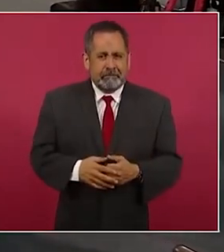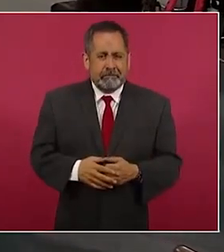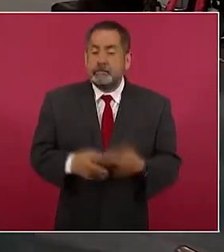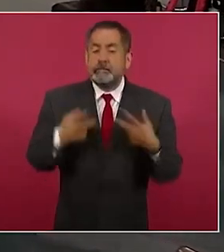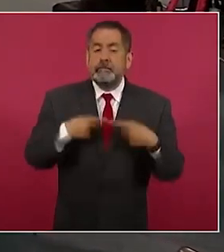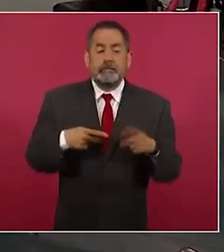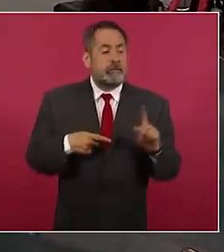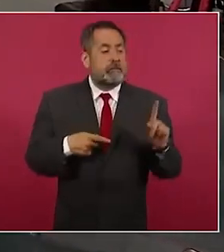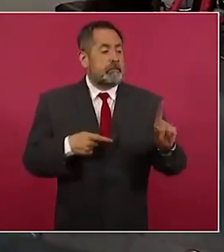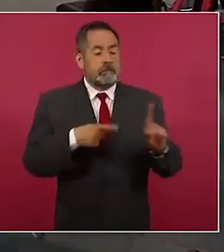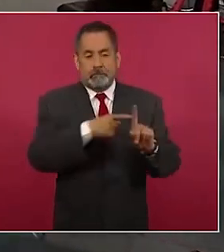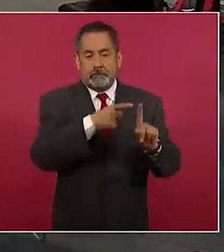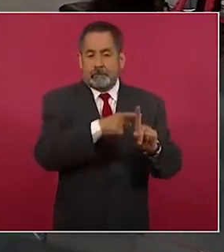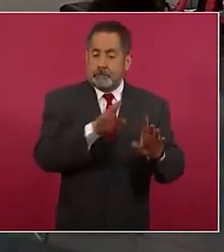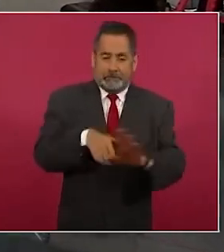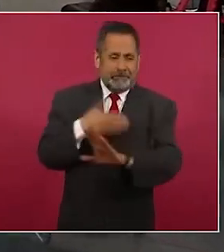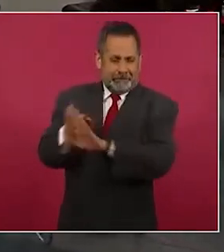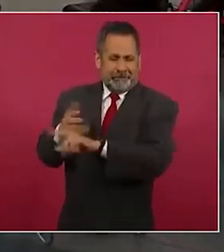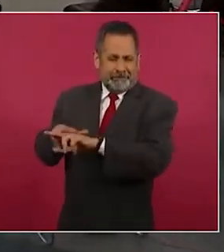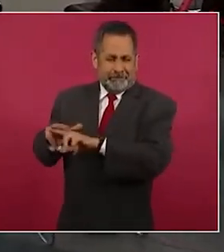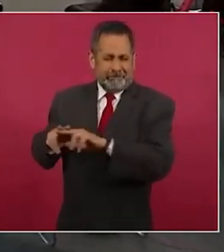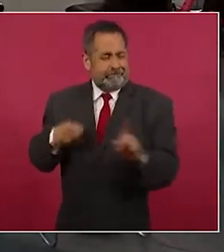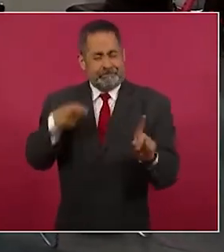que están en contra del Tren Maya